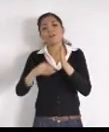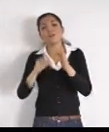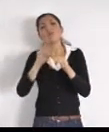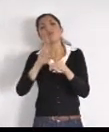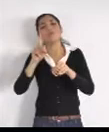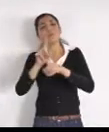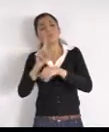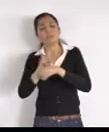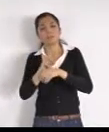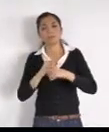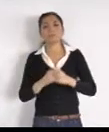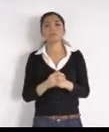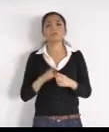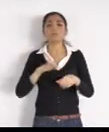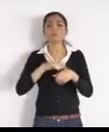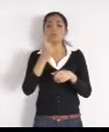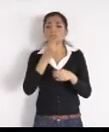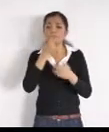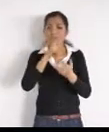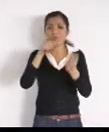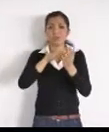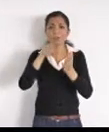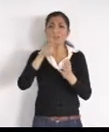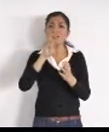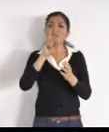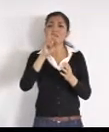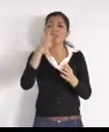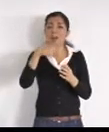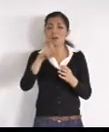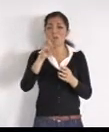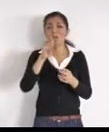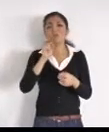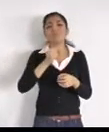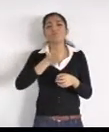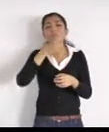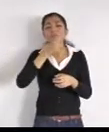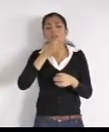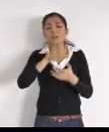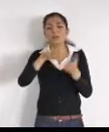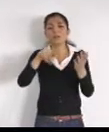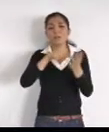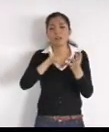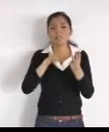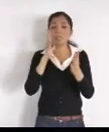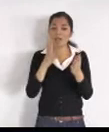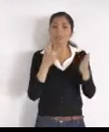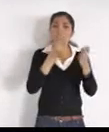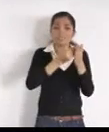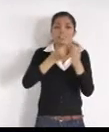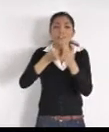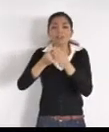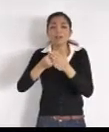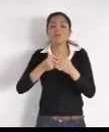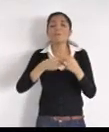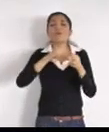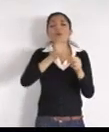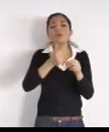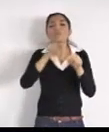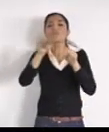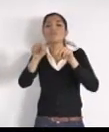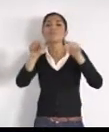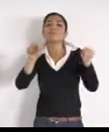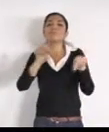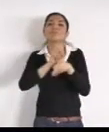tenemos varias fugas, lo paramos unas, y, y salen otras, y eso provoca, los baches, es si me ponen la ubicación exacta, mandamos, a las